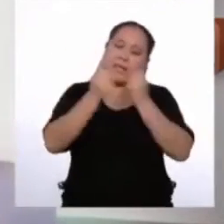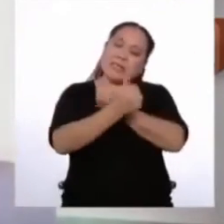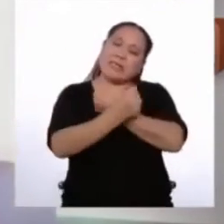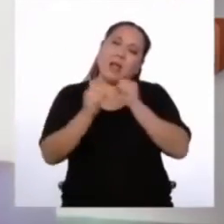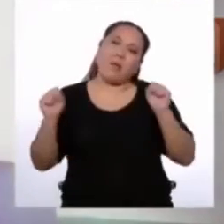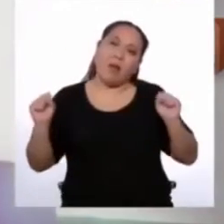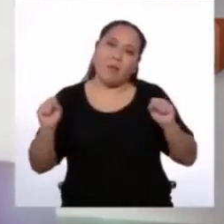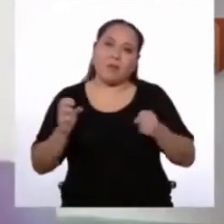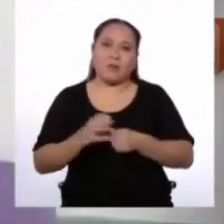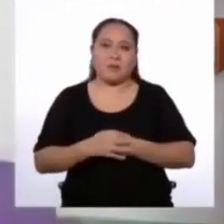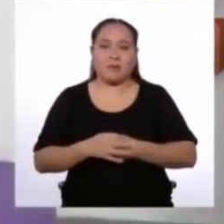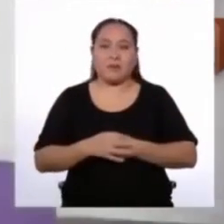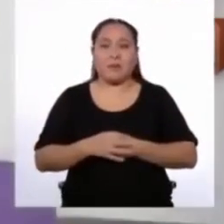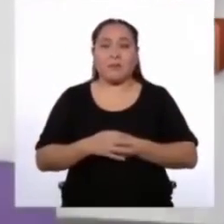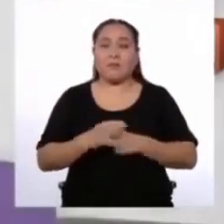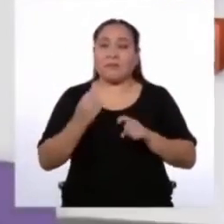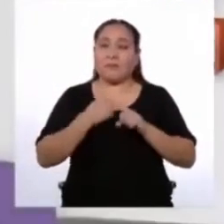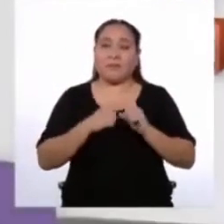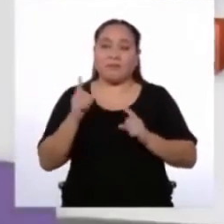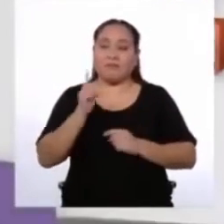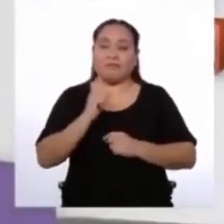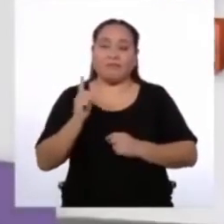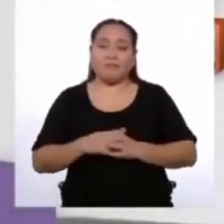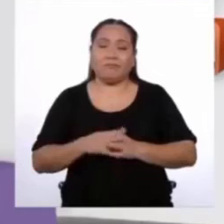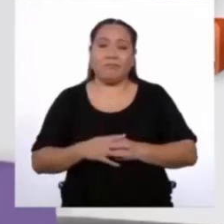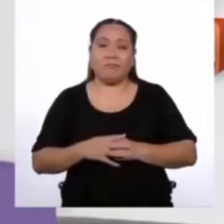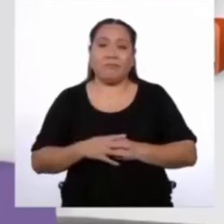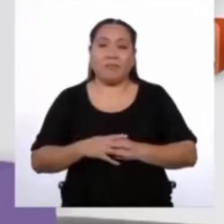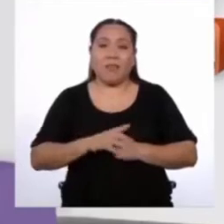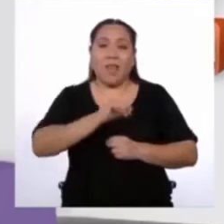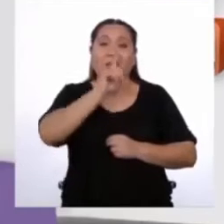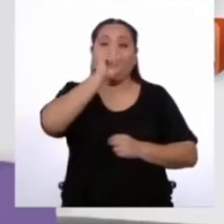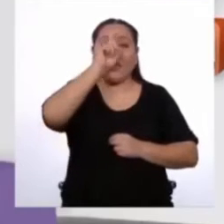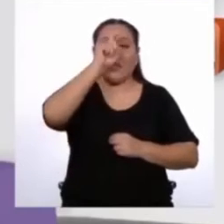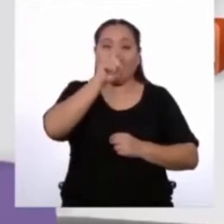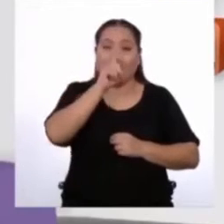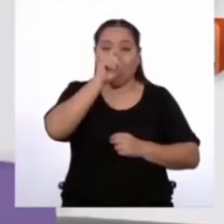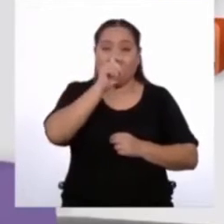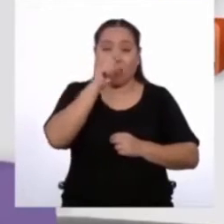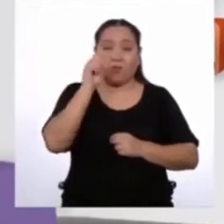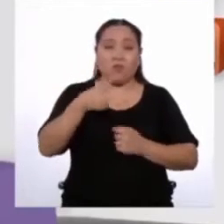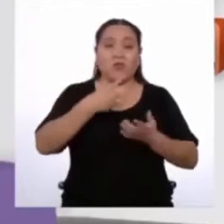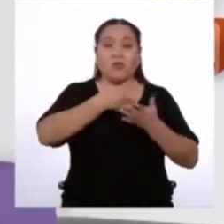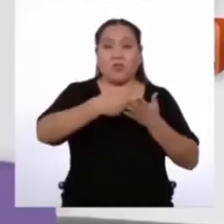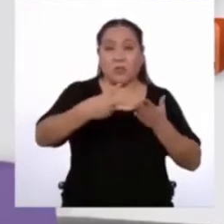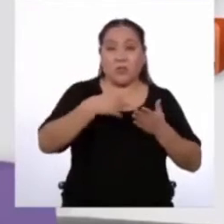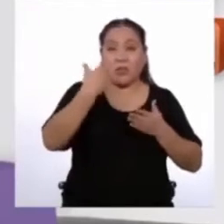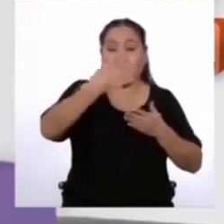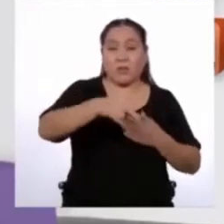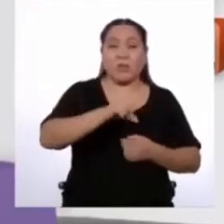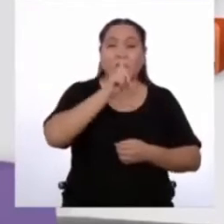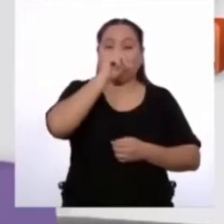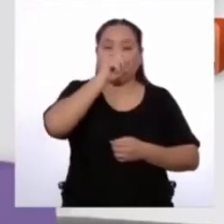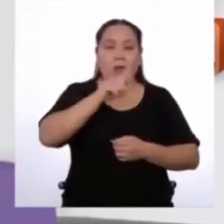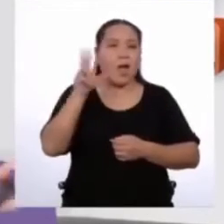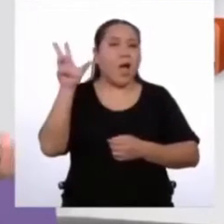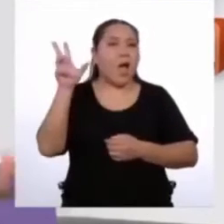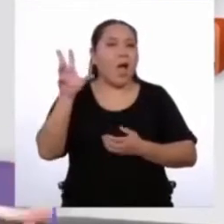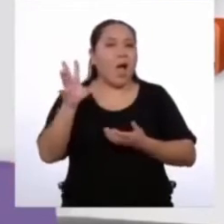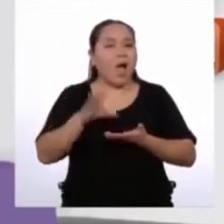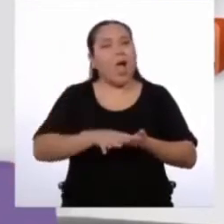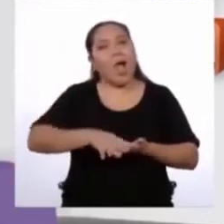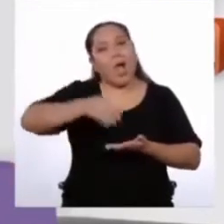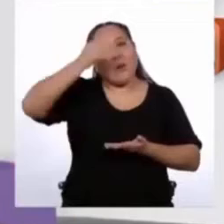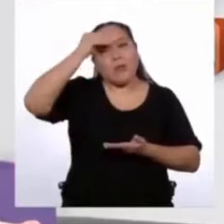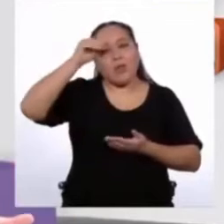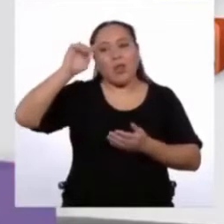nuestra casa. Bueno, les cuento que no duró mucho tiempo. Porque un par de semanas después, nuestro lorito aprendió a tocar